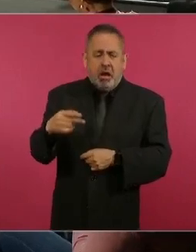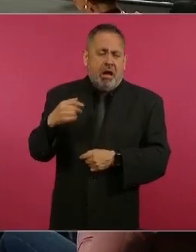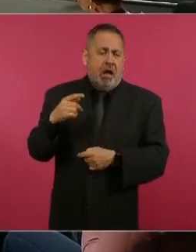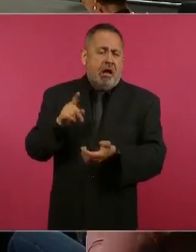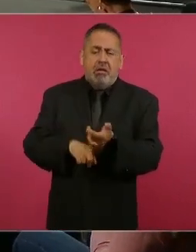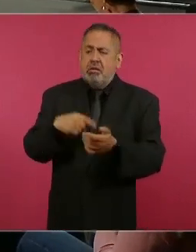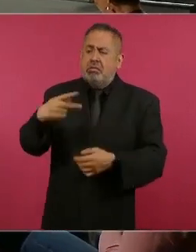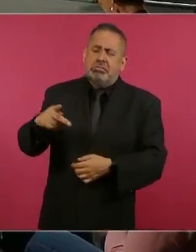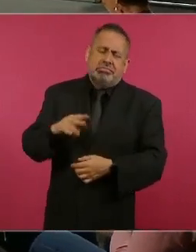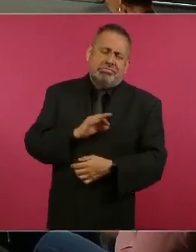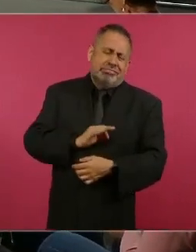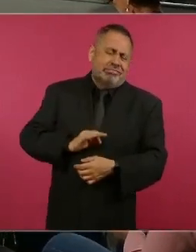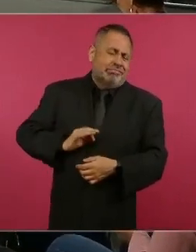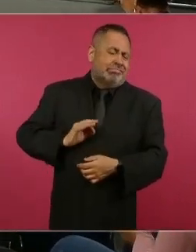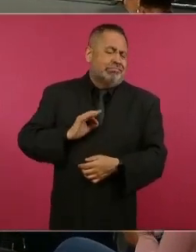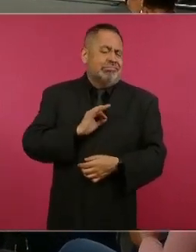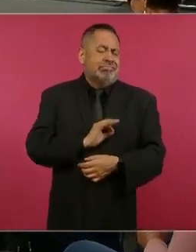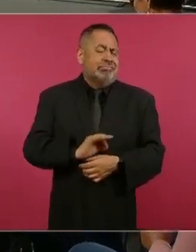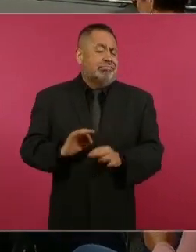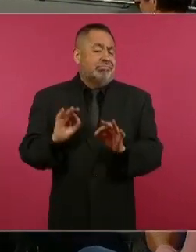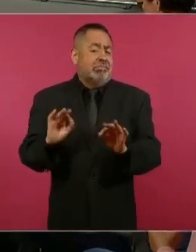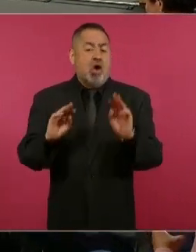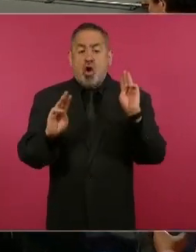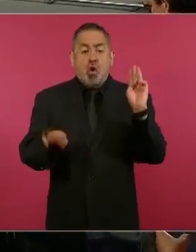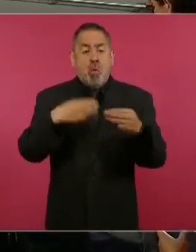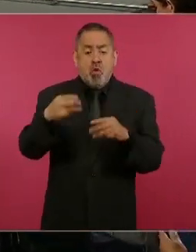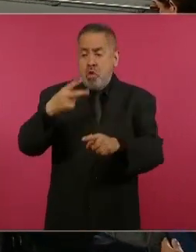en el mundo.